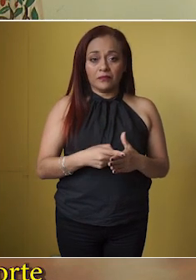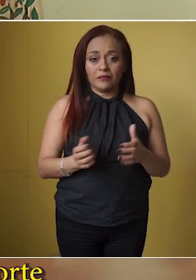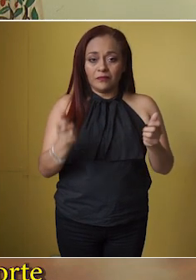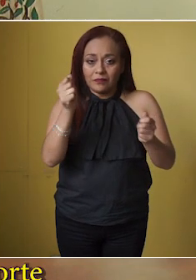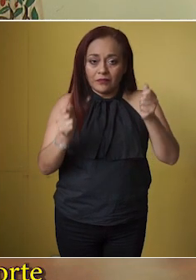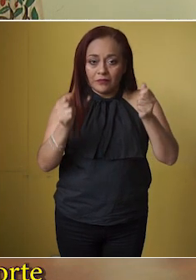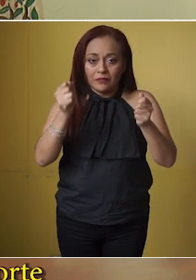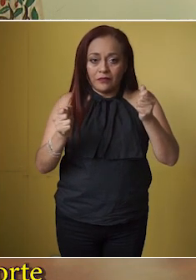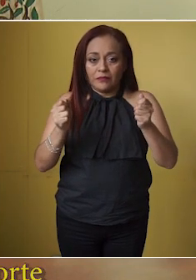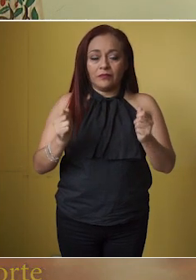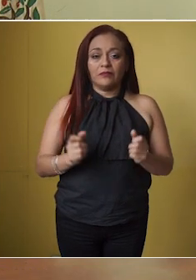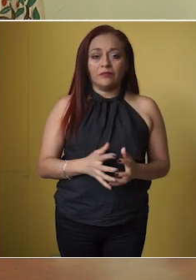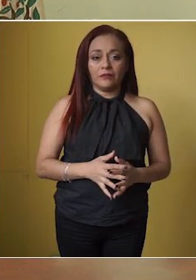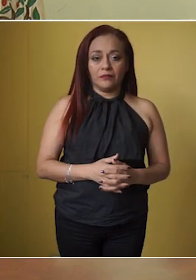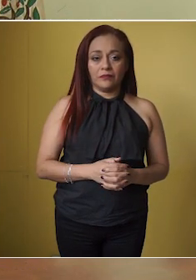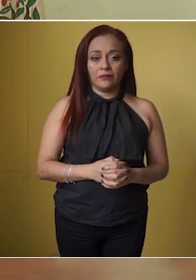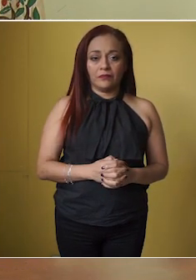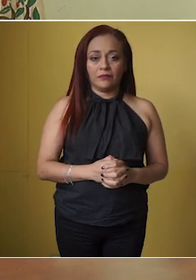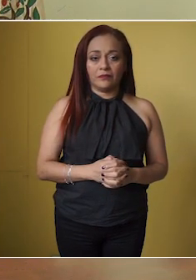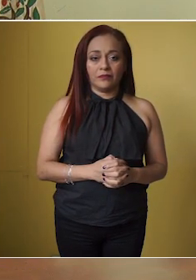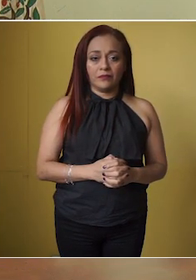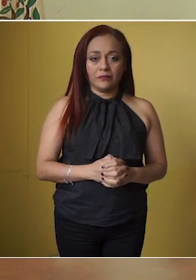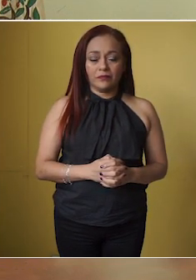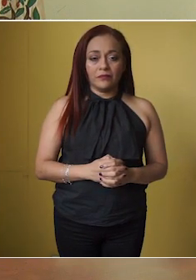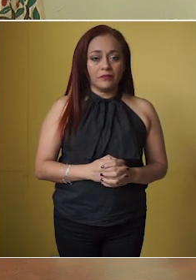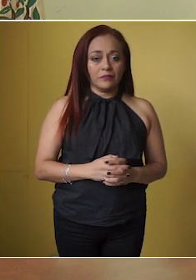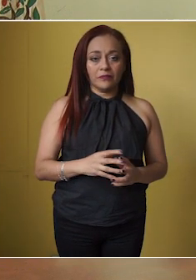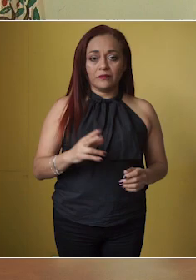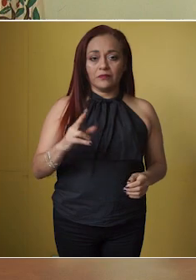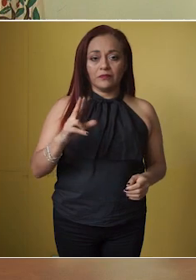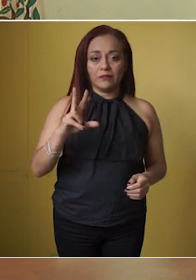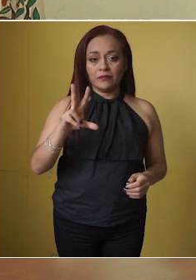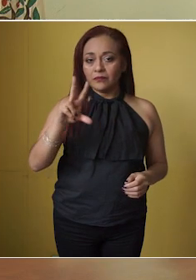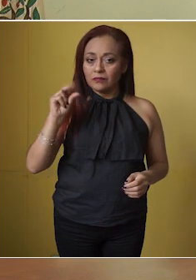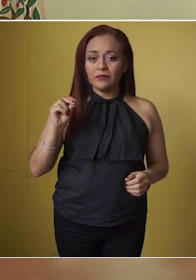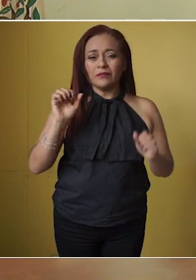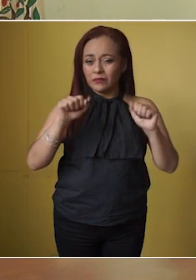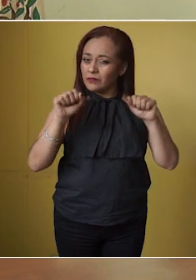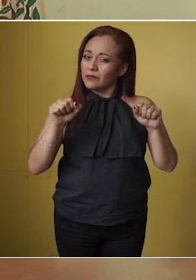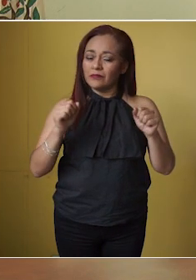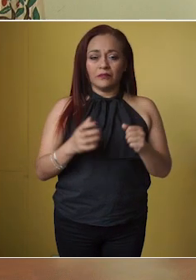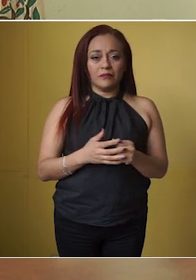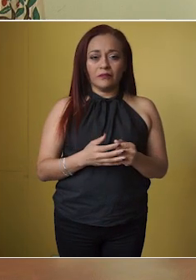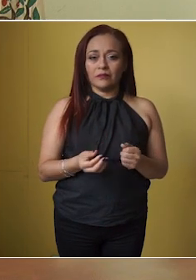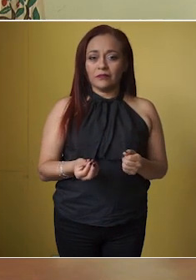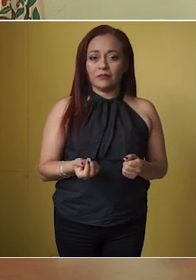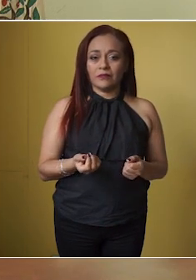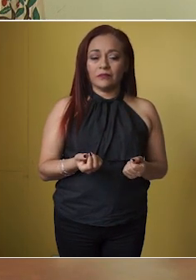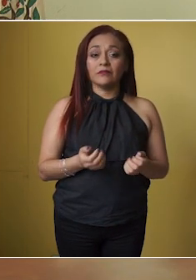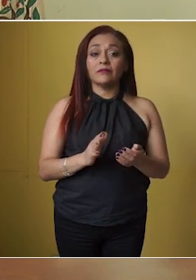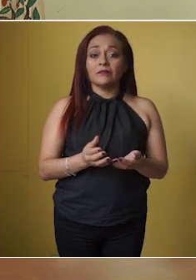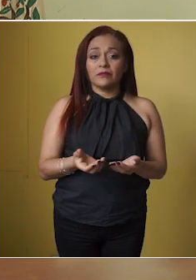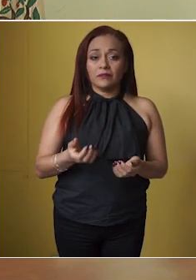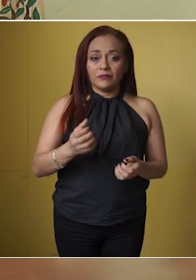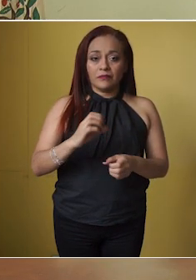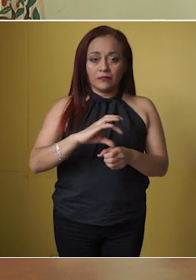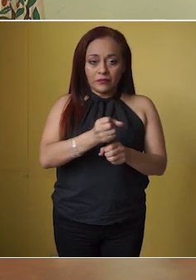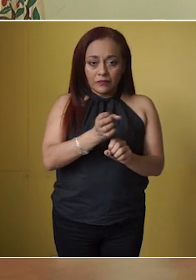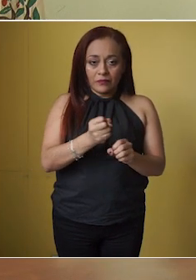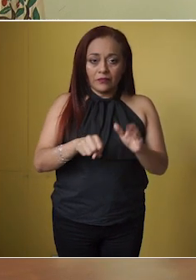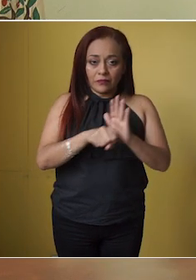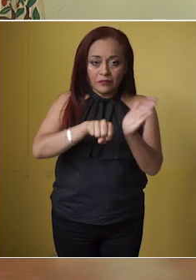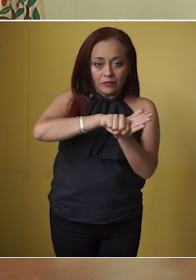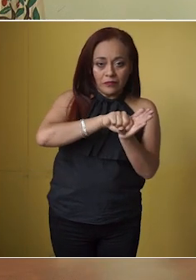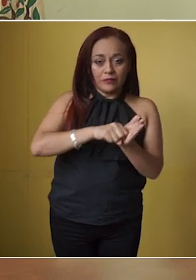los cajeros automáticos, cuando maneja y utiliza el timón de su carro. Si no es factible que haga